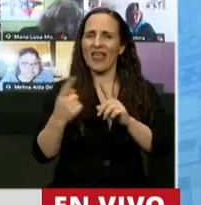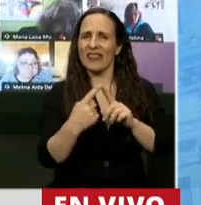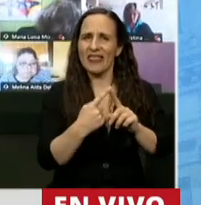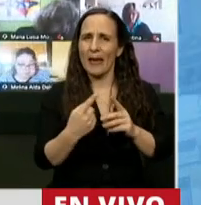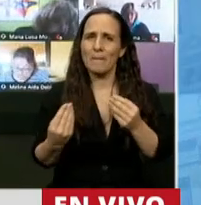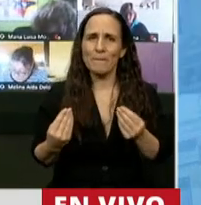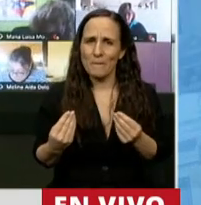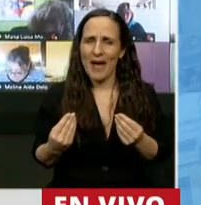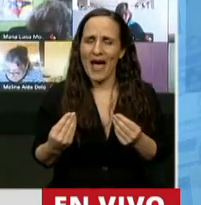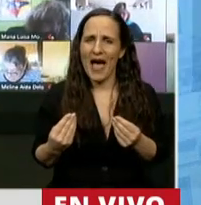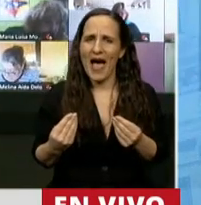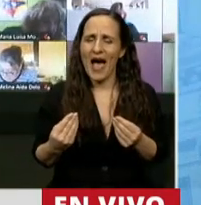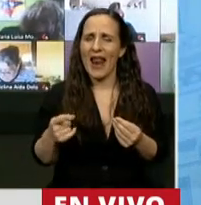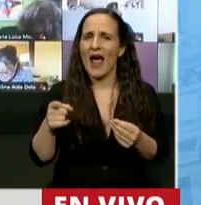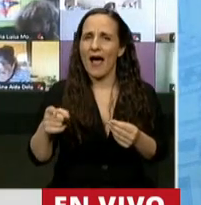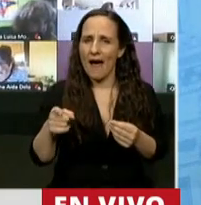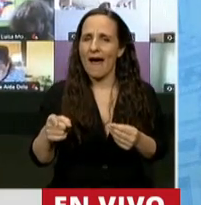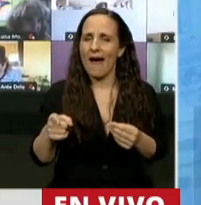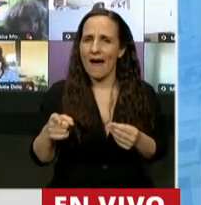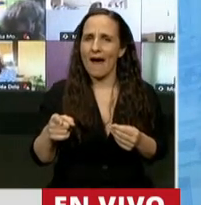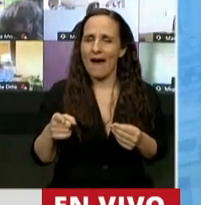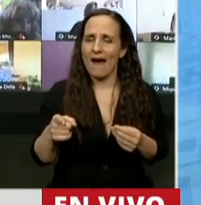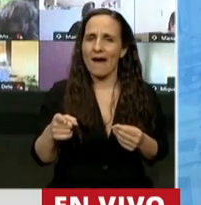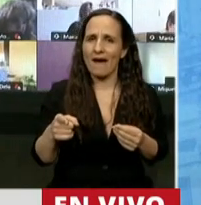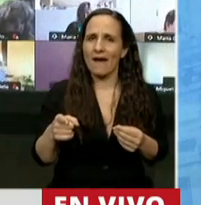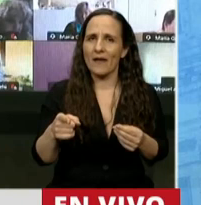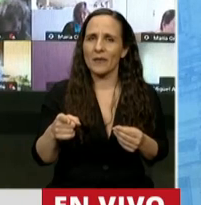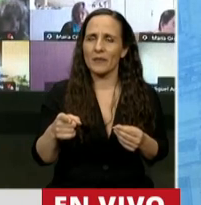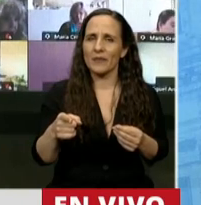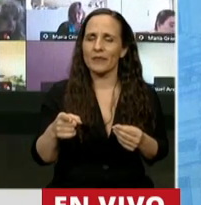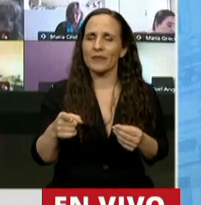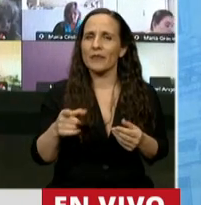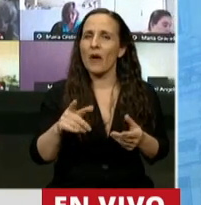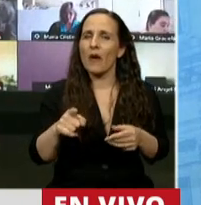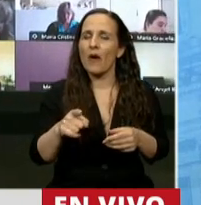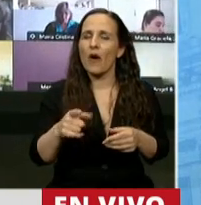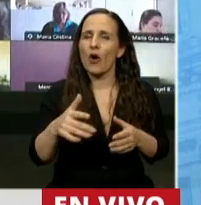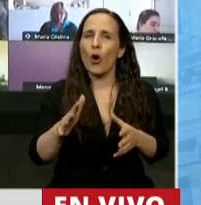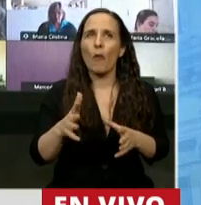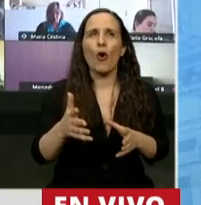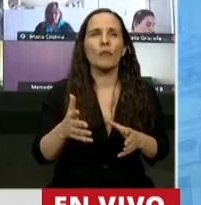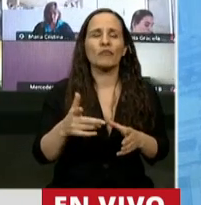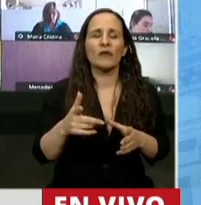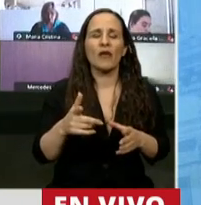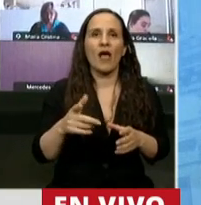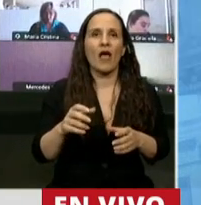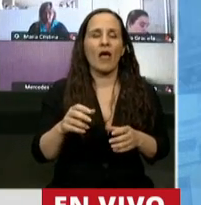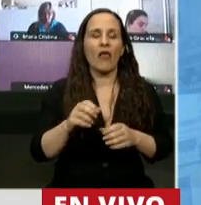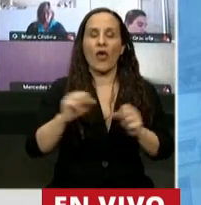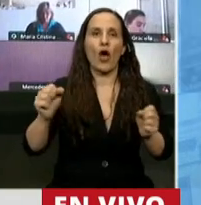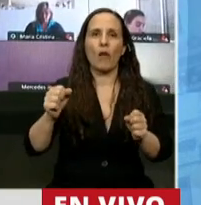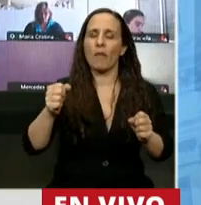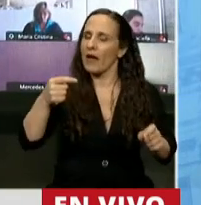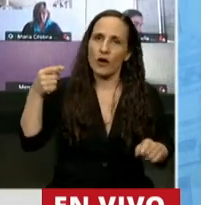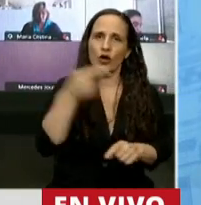para asestar ese golpe inesperado a la Ciudad